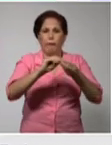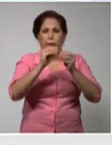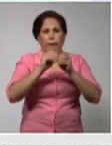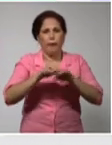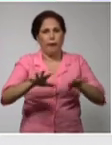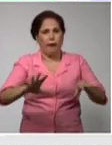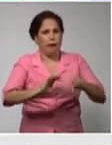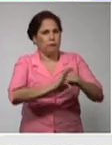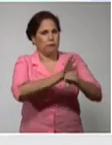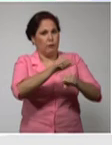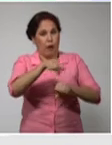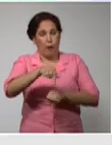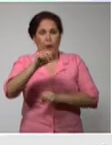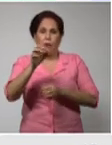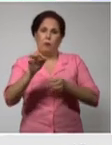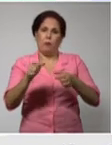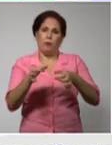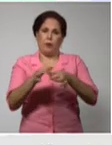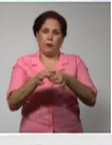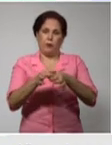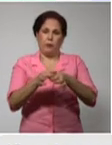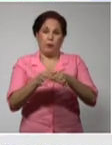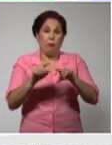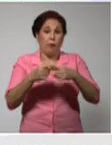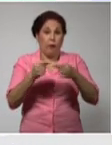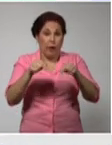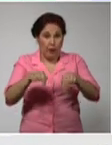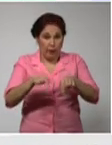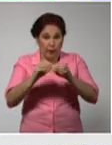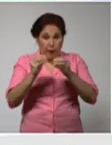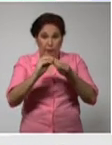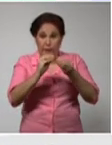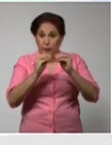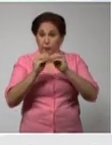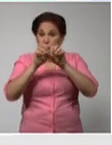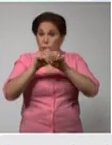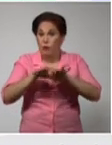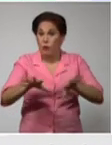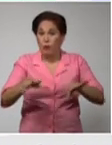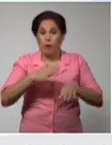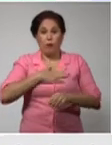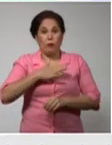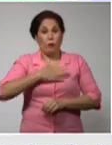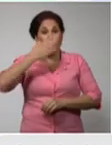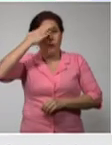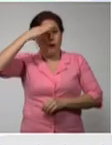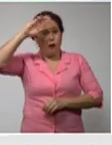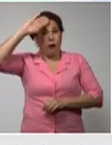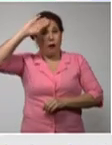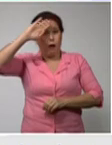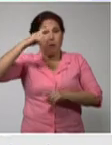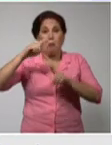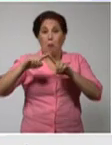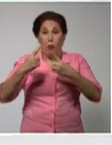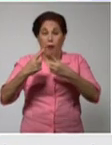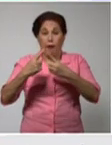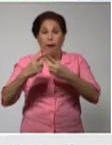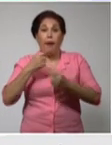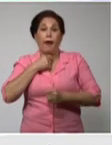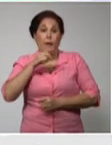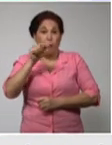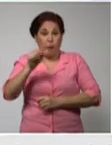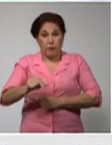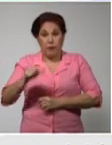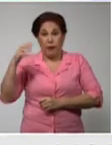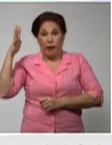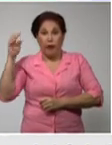disminuyendo por lo tanto la actual transmisión tiene mucho que ver con el comportamiento y el